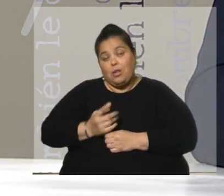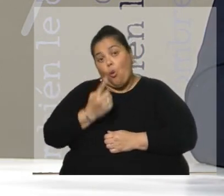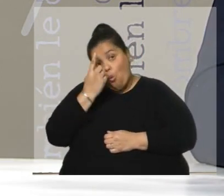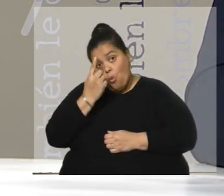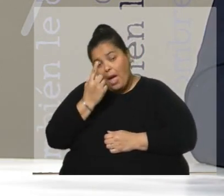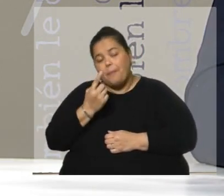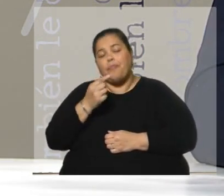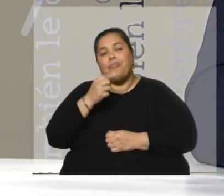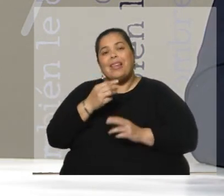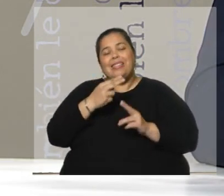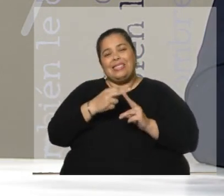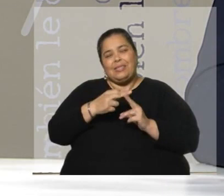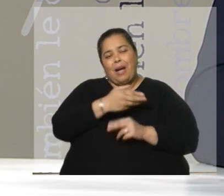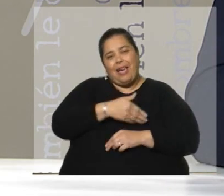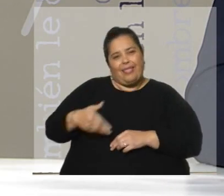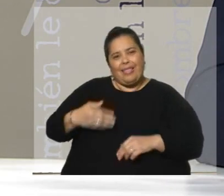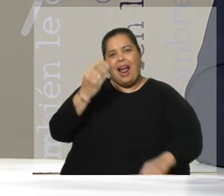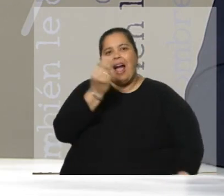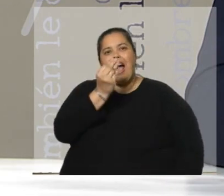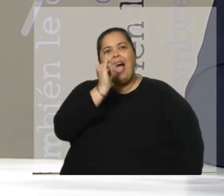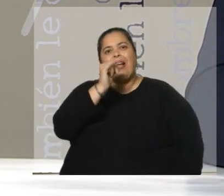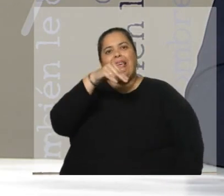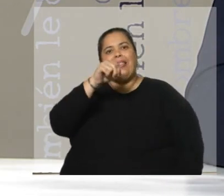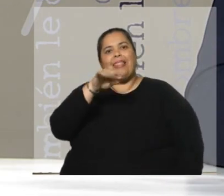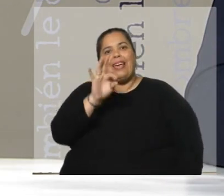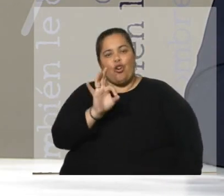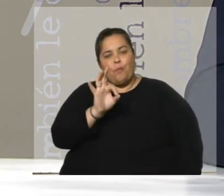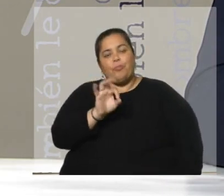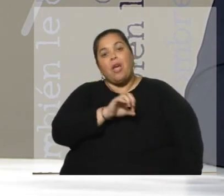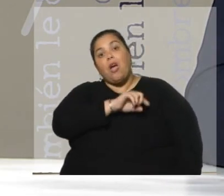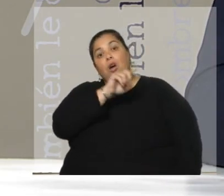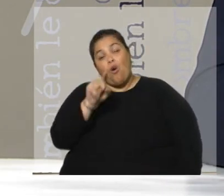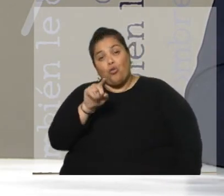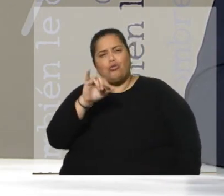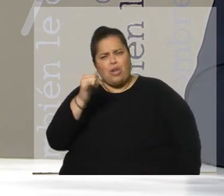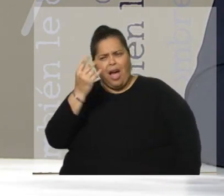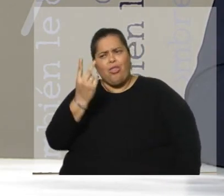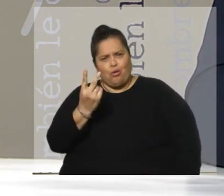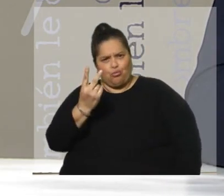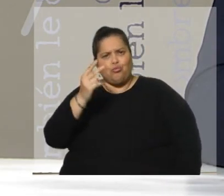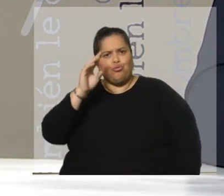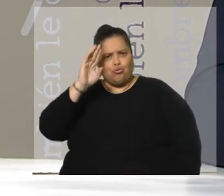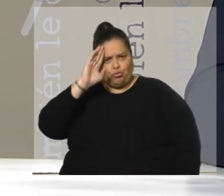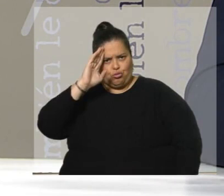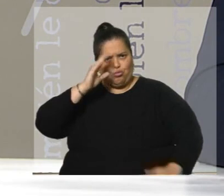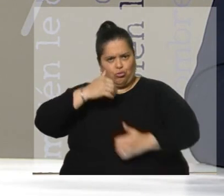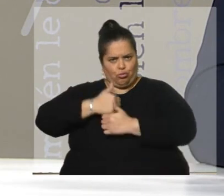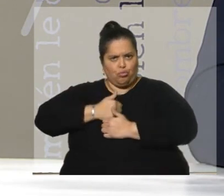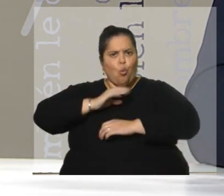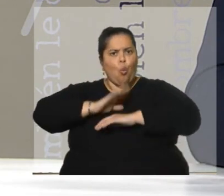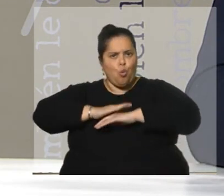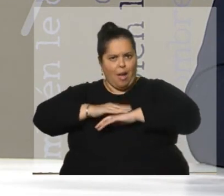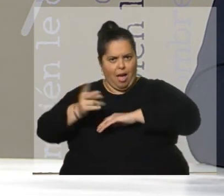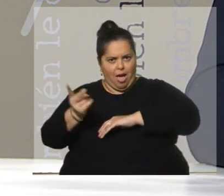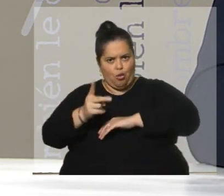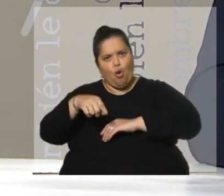y prontemente asesinada por la Armada. Trócoli y Larcebolla ya fueron culpados por eso. Amélez Sanjurjo